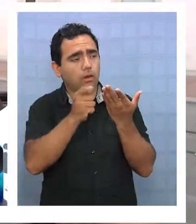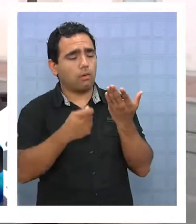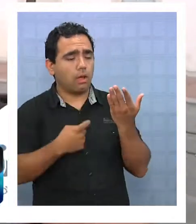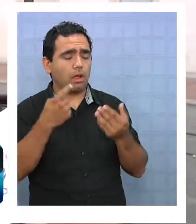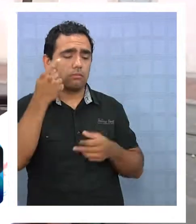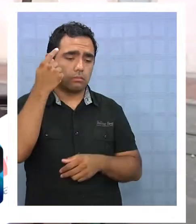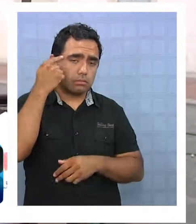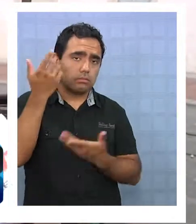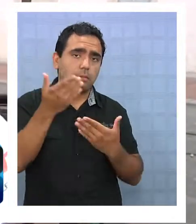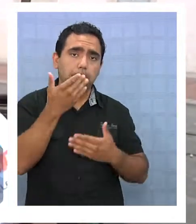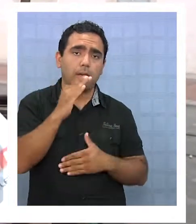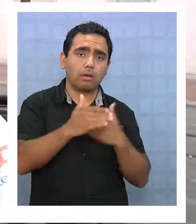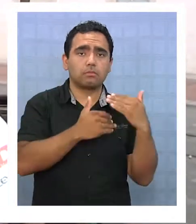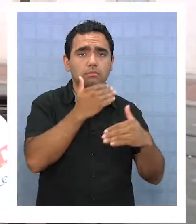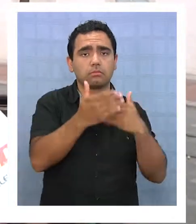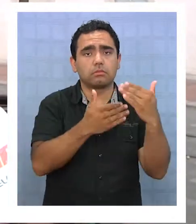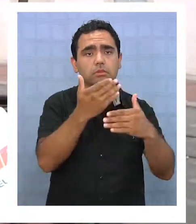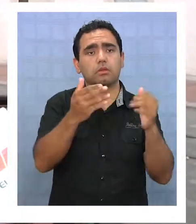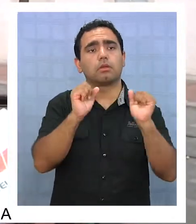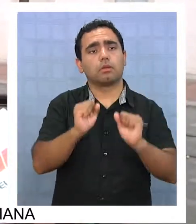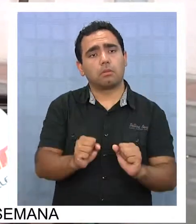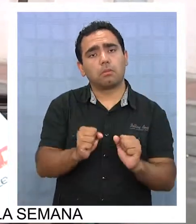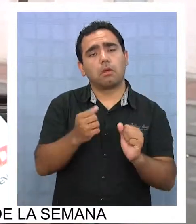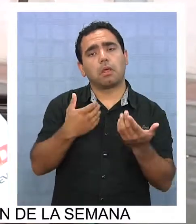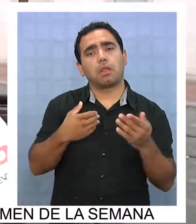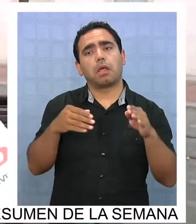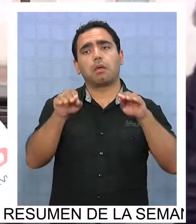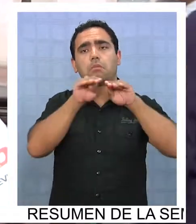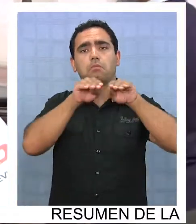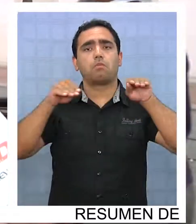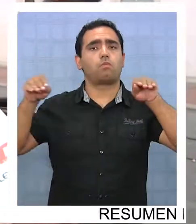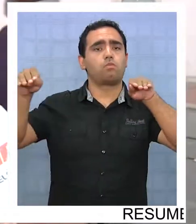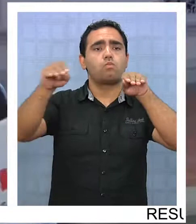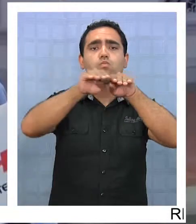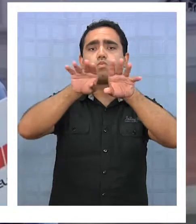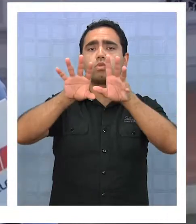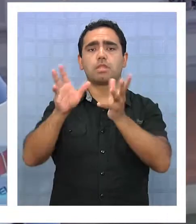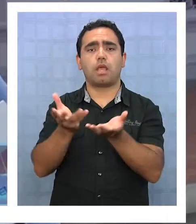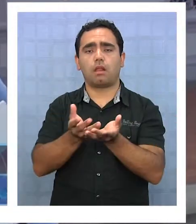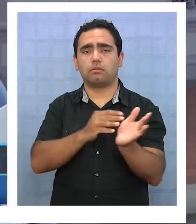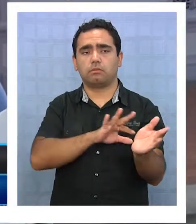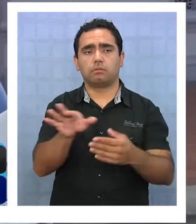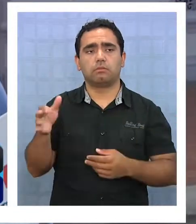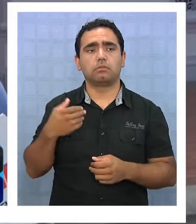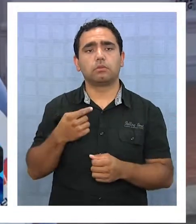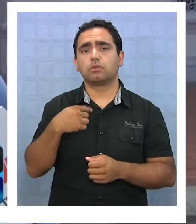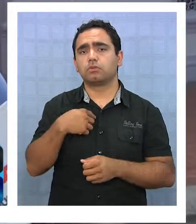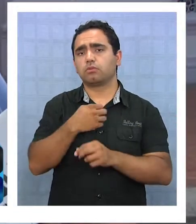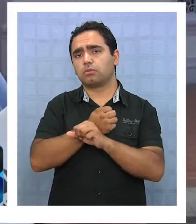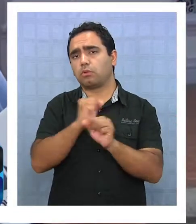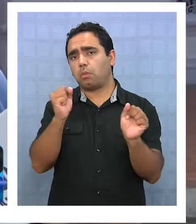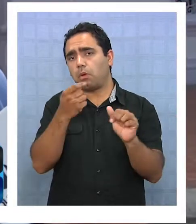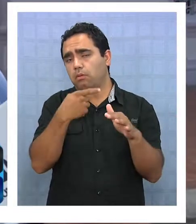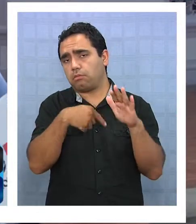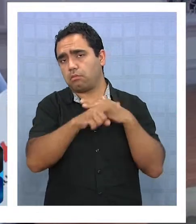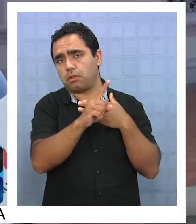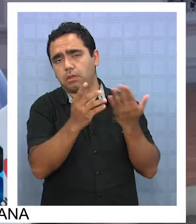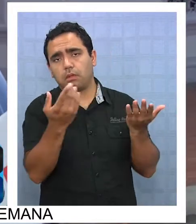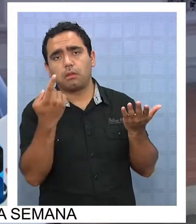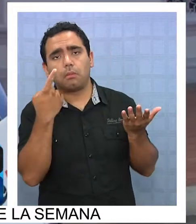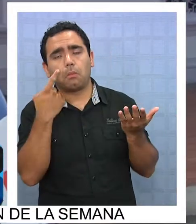necesaria para ir mejorando y llegar a los estándares acostumbrados a nivel mundial. Mira, yo no tuve la oportunidad de asistir,